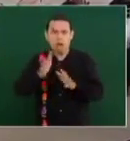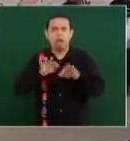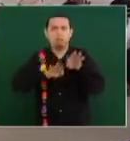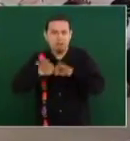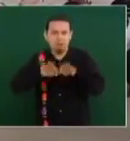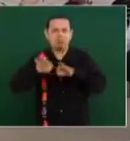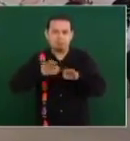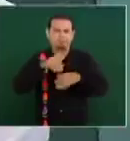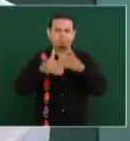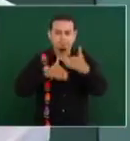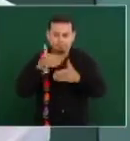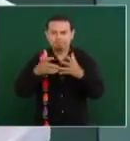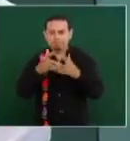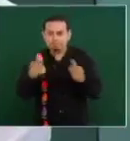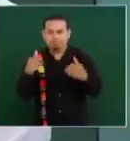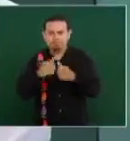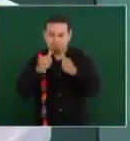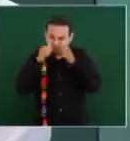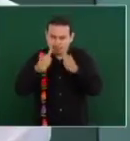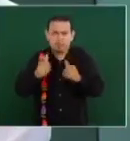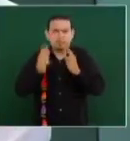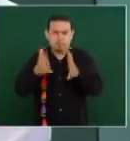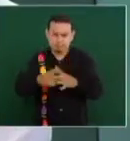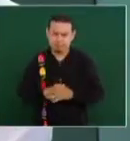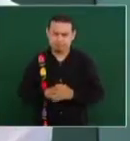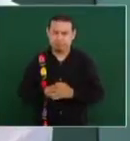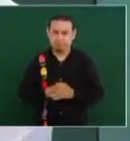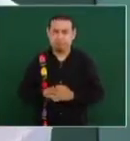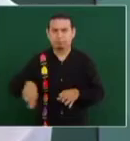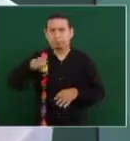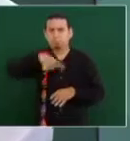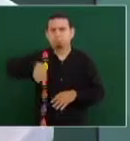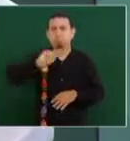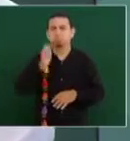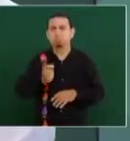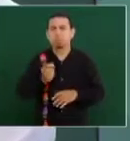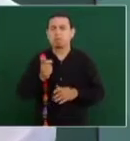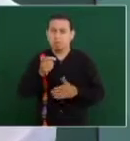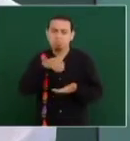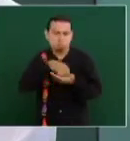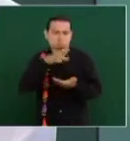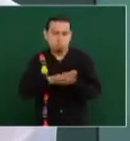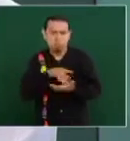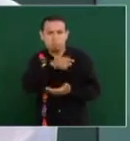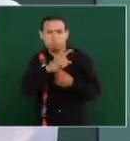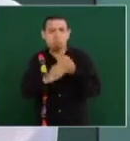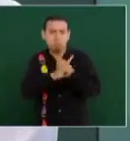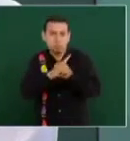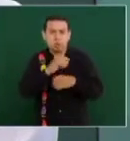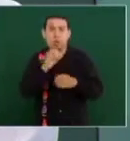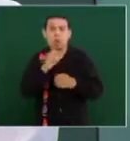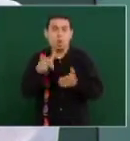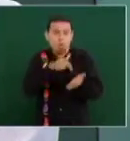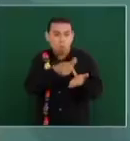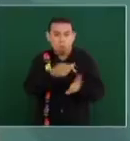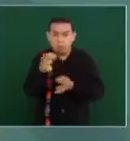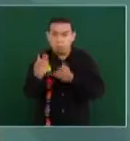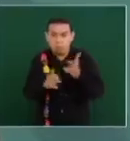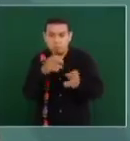este tema. De todas maneras, vamos a tomar nota de cuáles son las comunidades